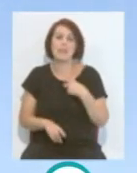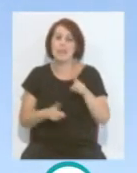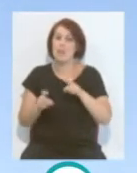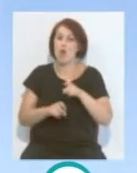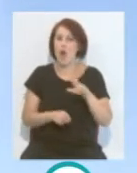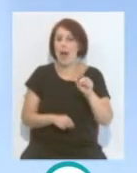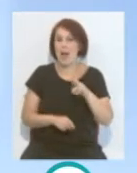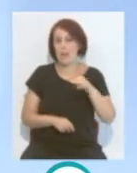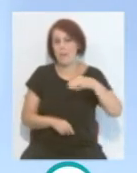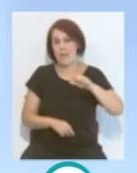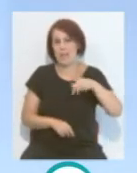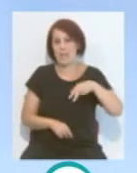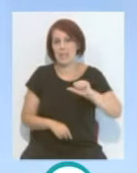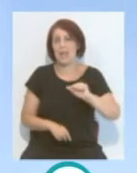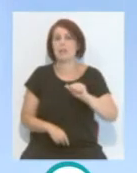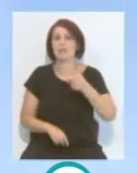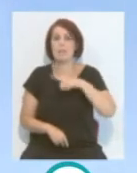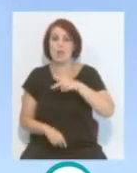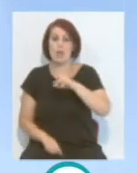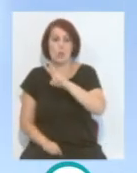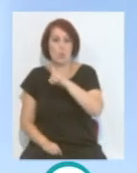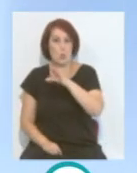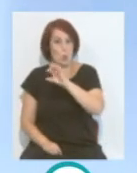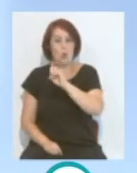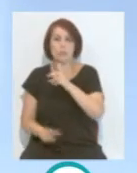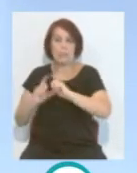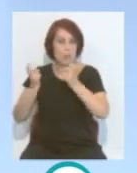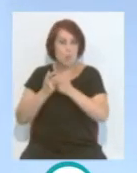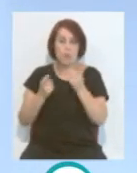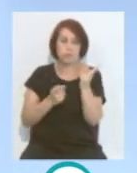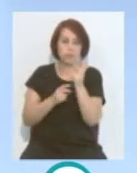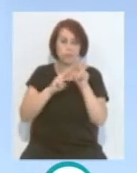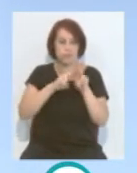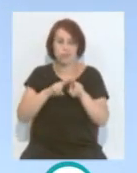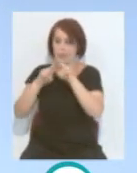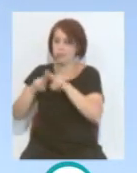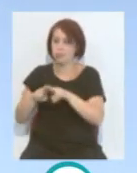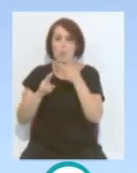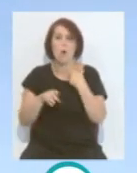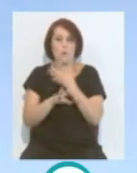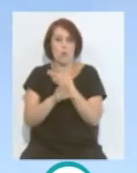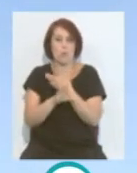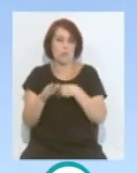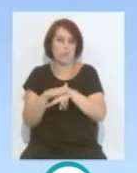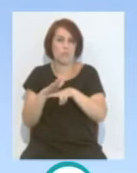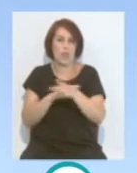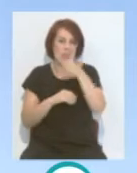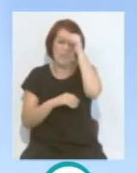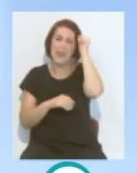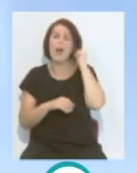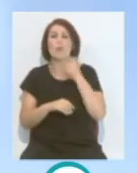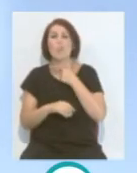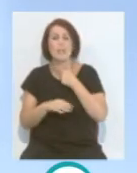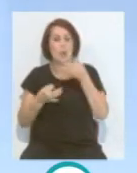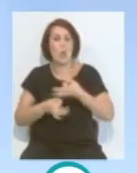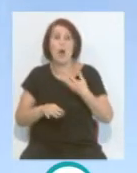armenia como en el equipo ruso, en el rural de Yekaterinburg, es un futbolista que tiene condiciones para Cervera. Evidentemente, hay que ver cómo extrapola